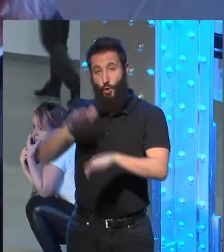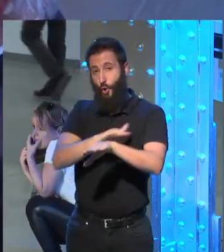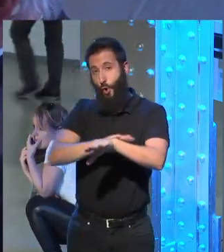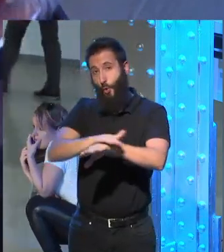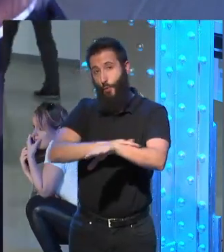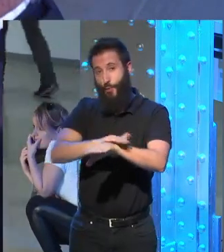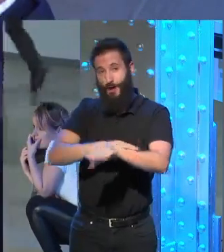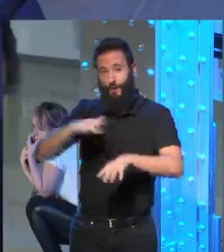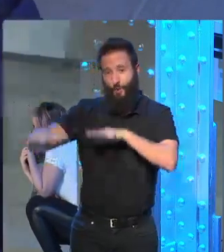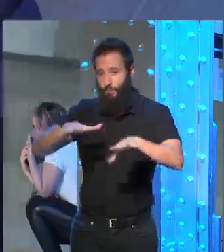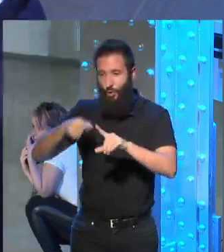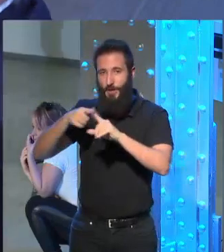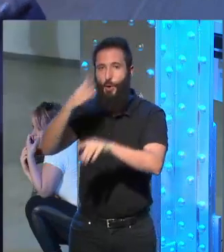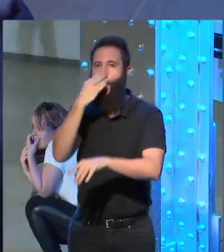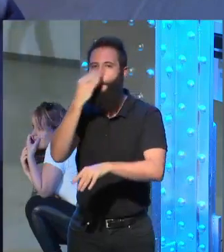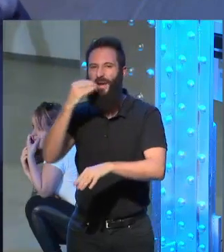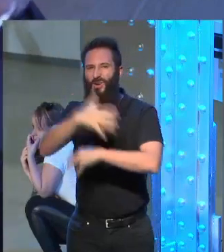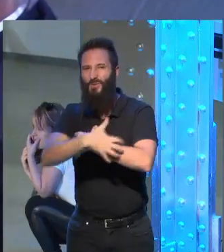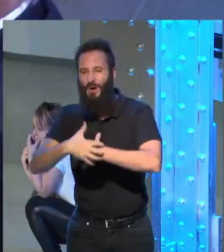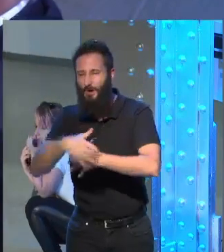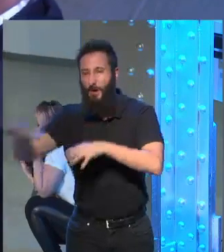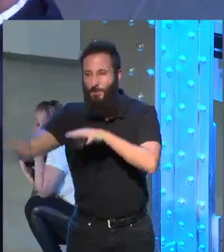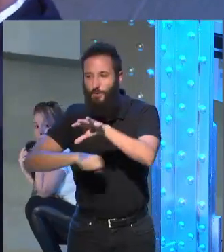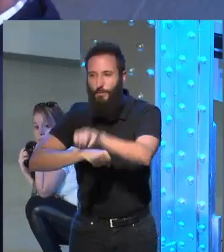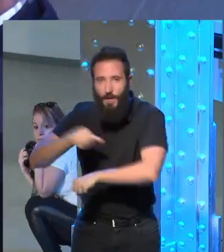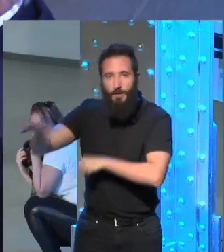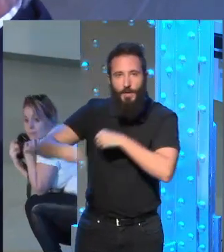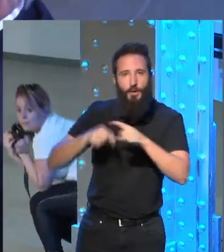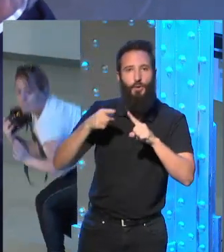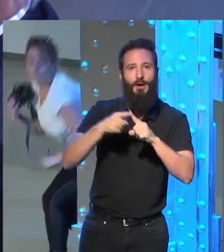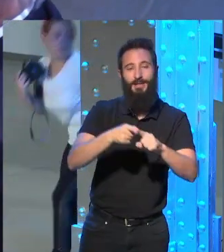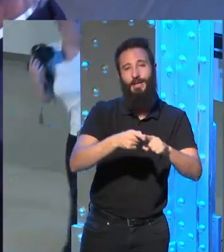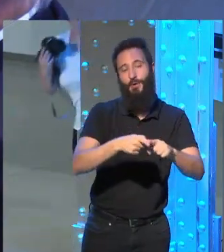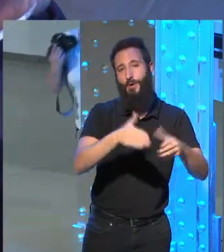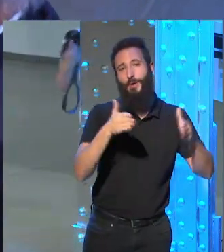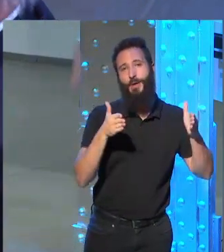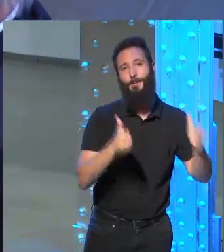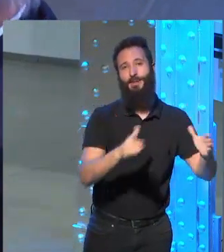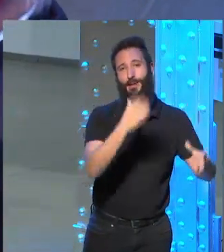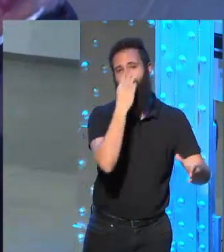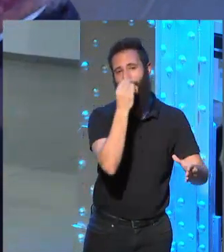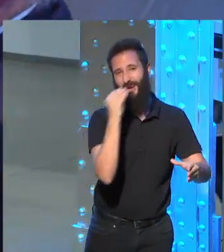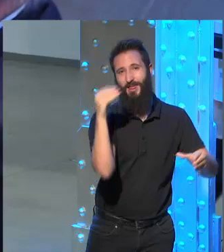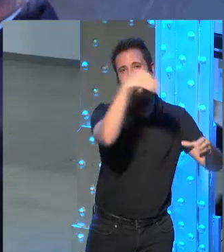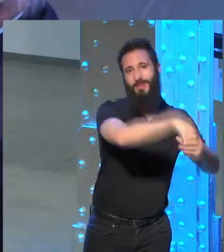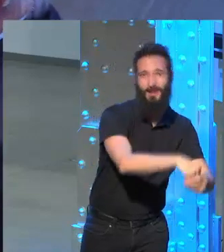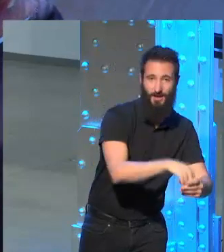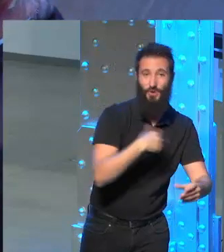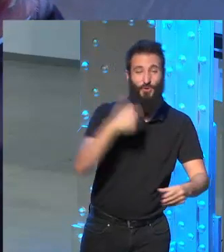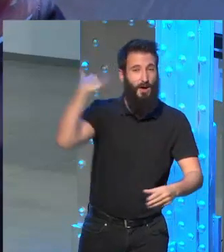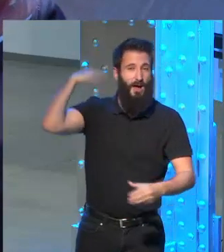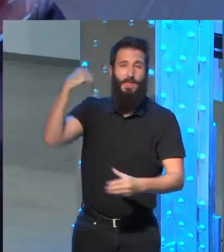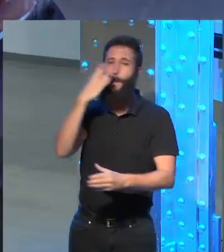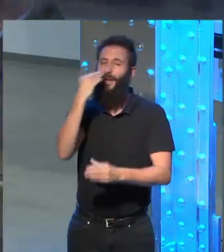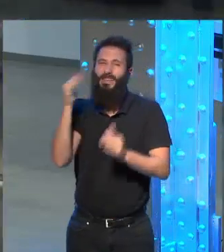fueran capturados y llevados a la perrera yo tenía una una perrita a la que se llevaron a la a la